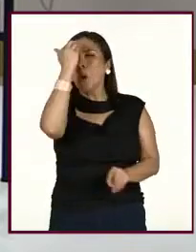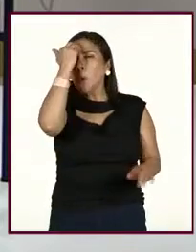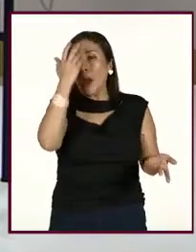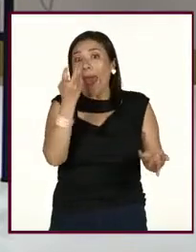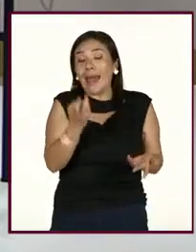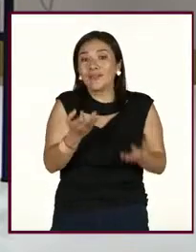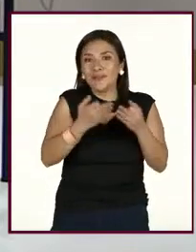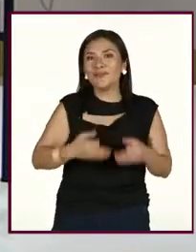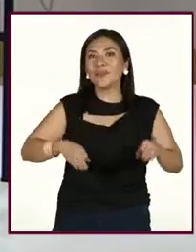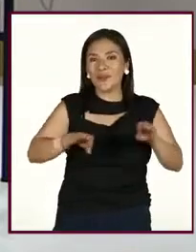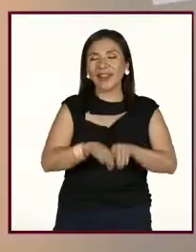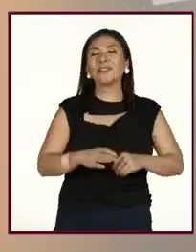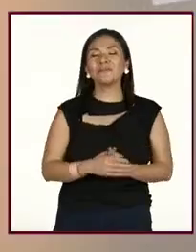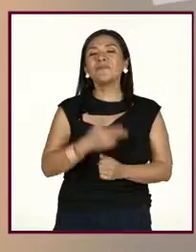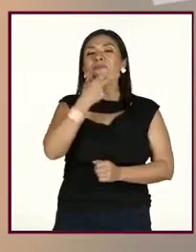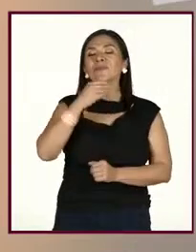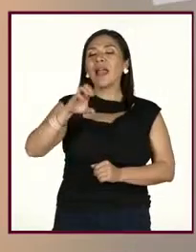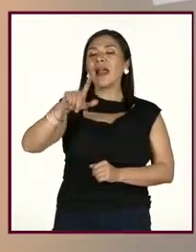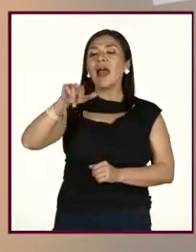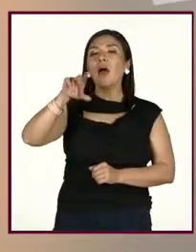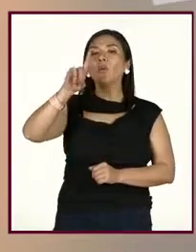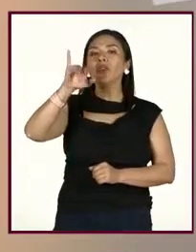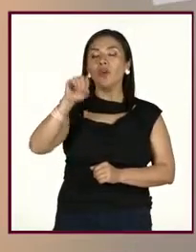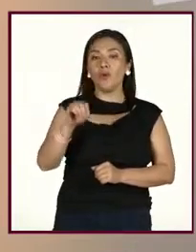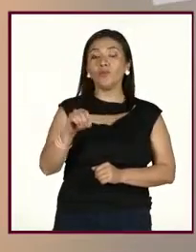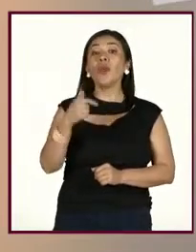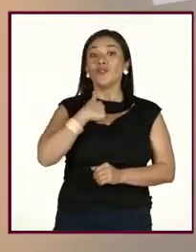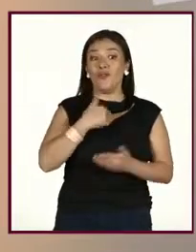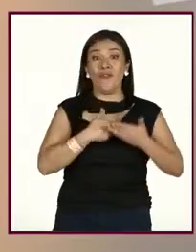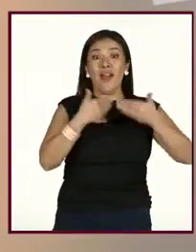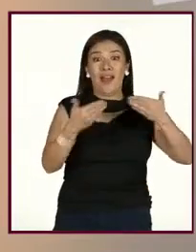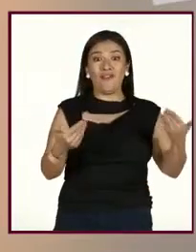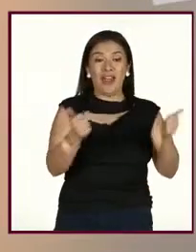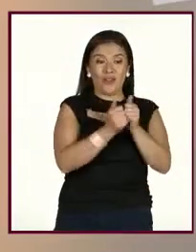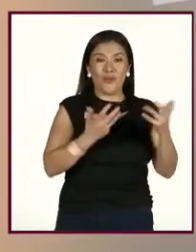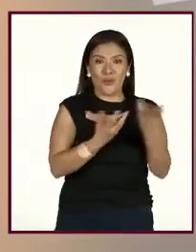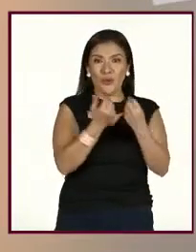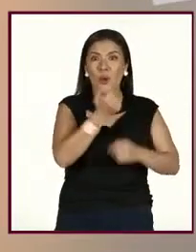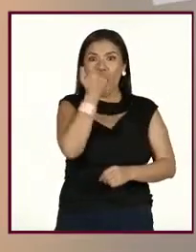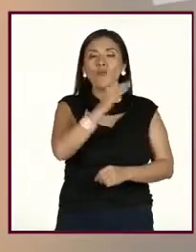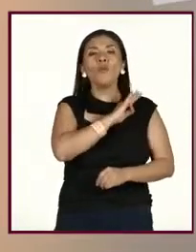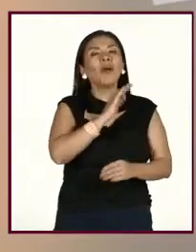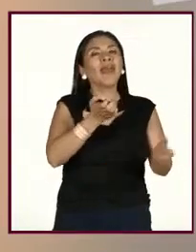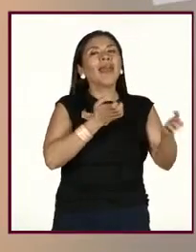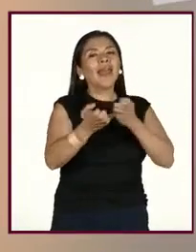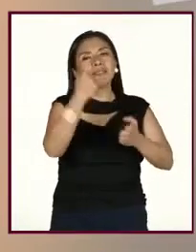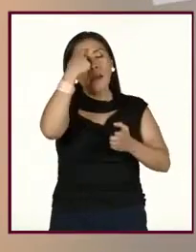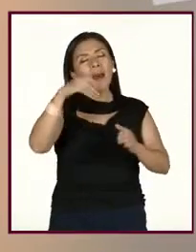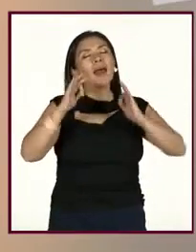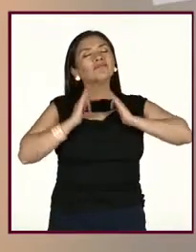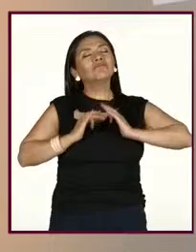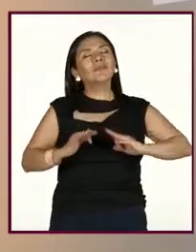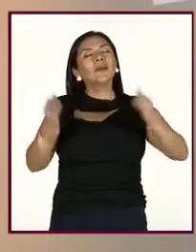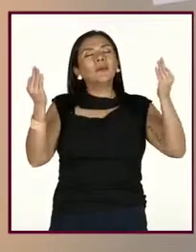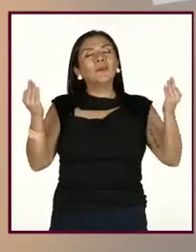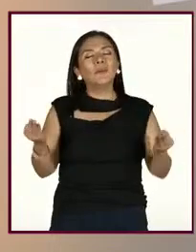elemental. Claudia Palomino, yo logro con mis alumnos realizar ejercicio, realizar relajación usando la técnica de yoga para